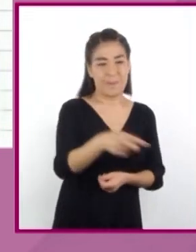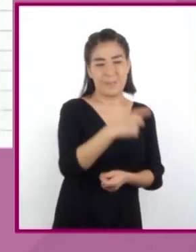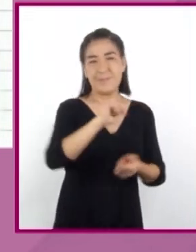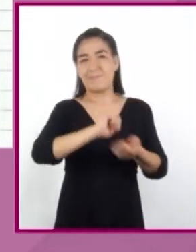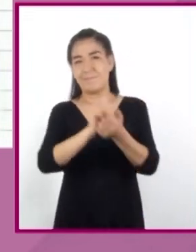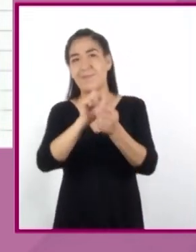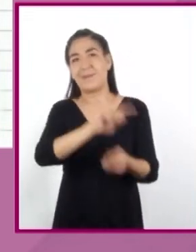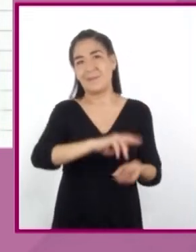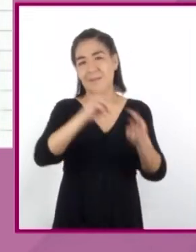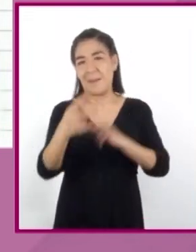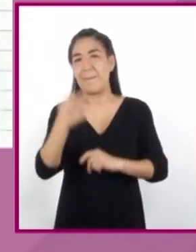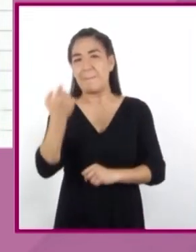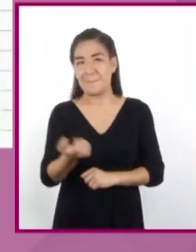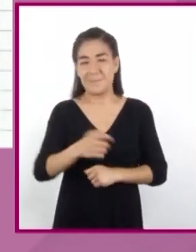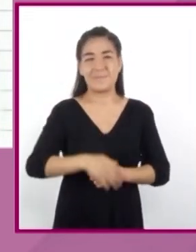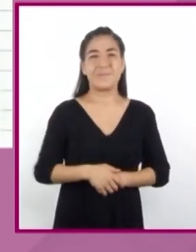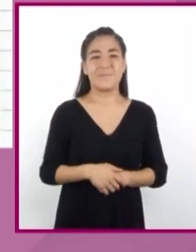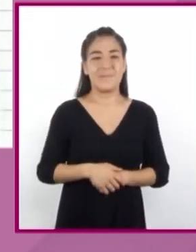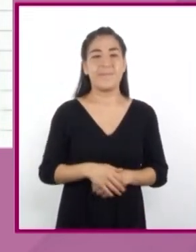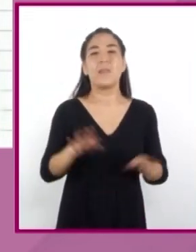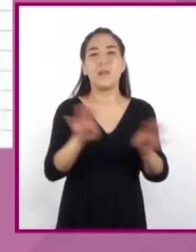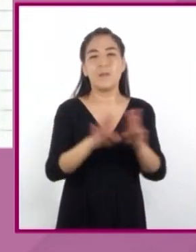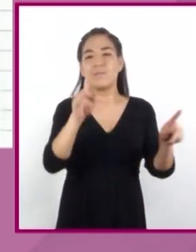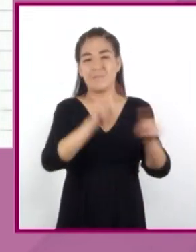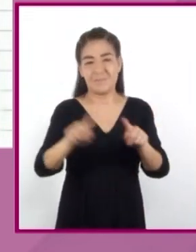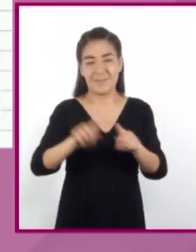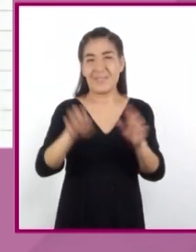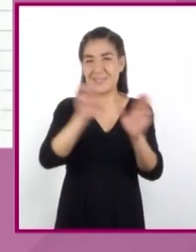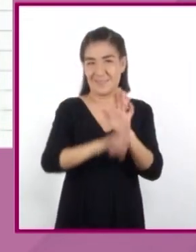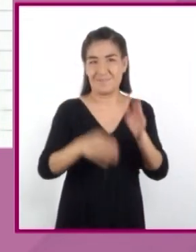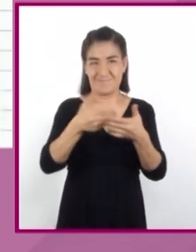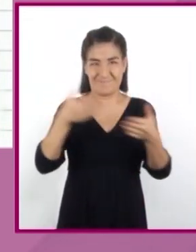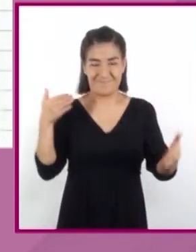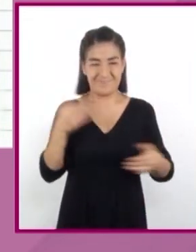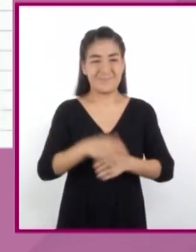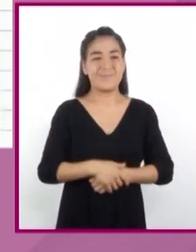Realizaremos nuestra tabla de variación como en el ejemplo anterior.